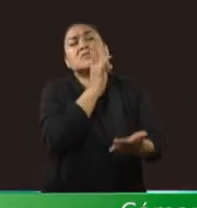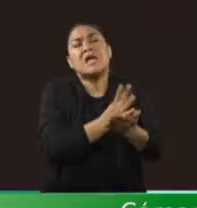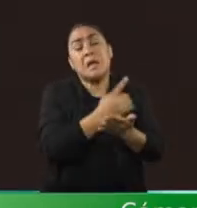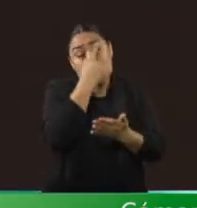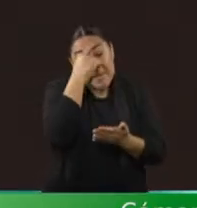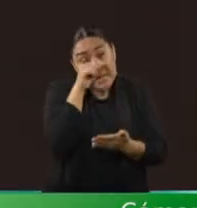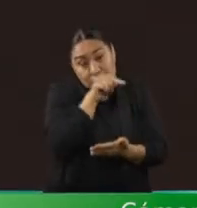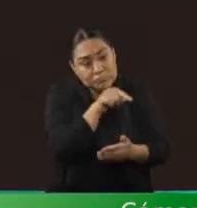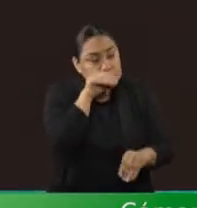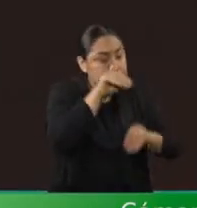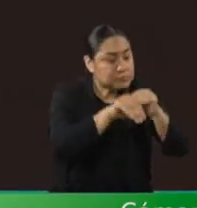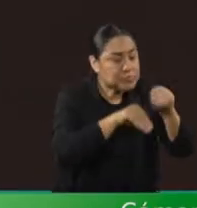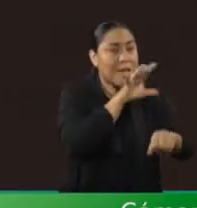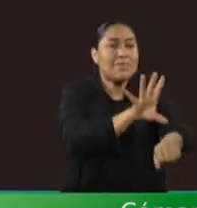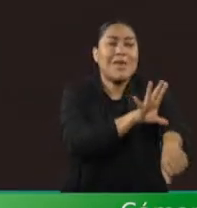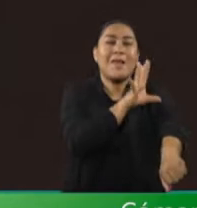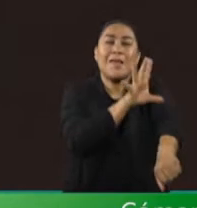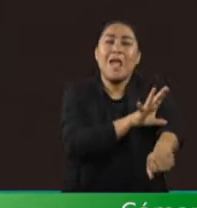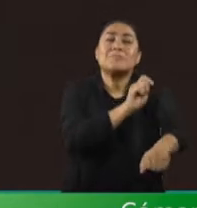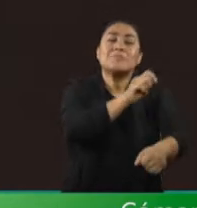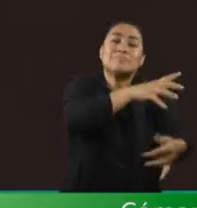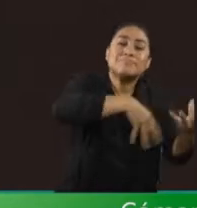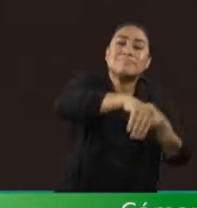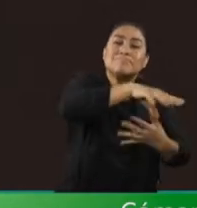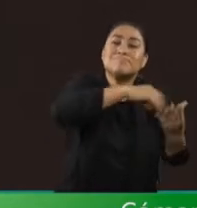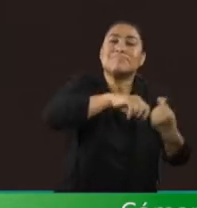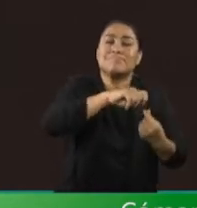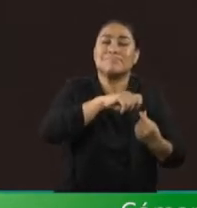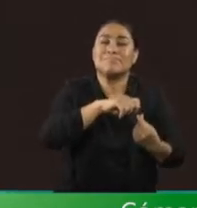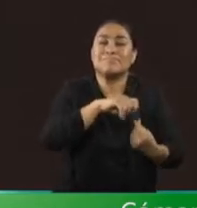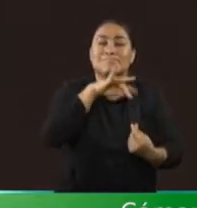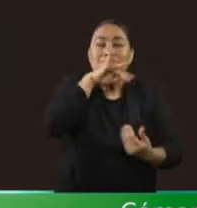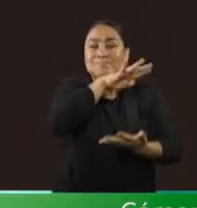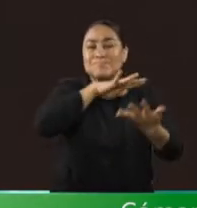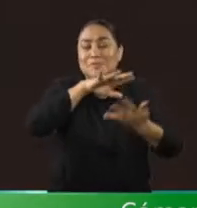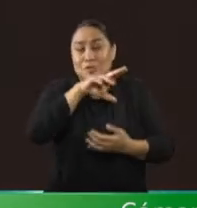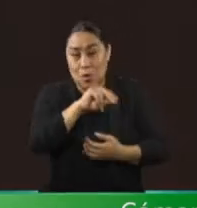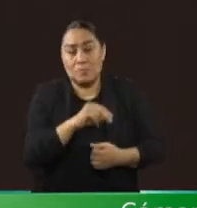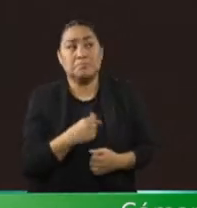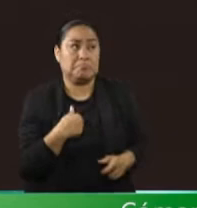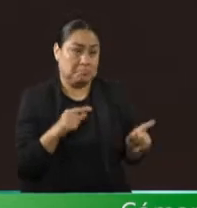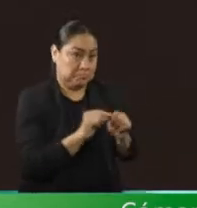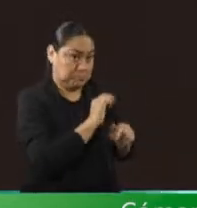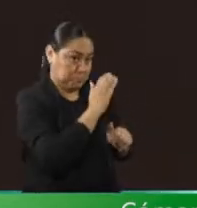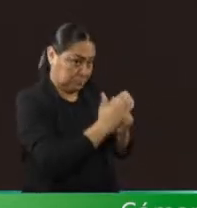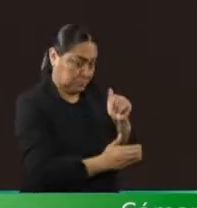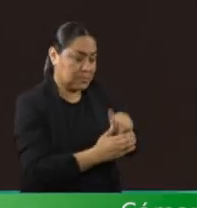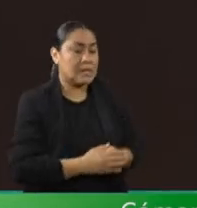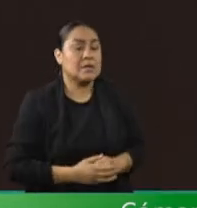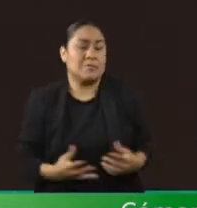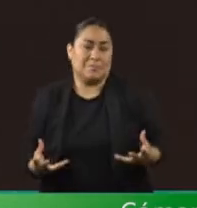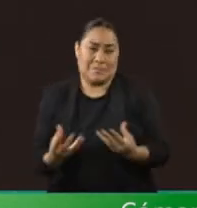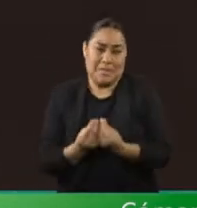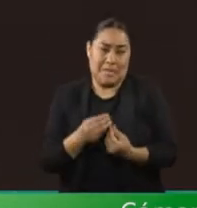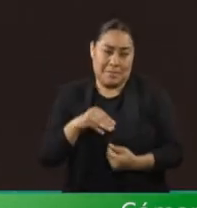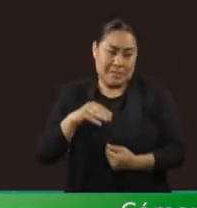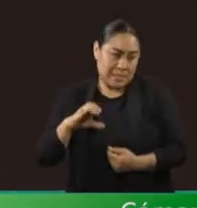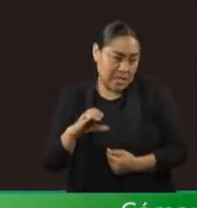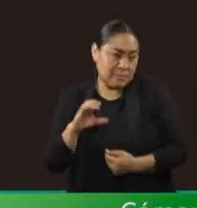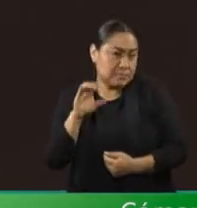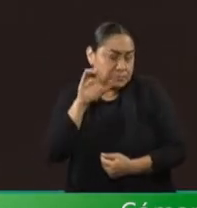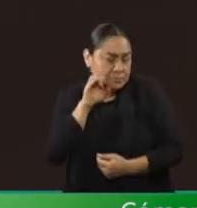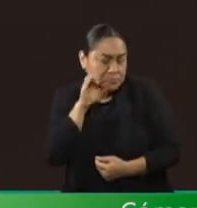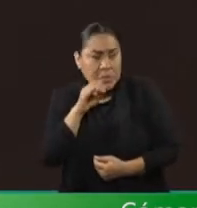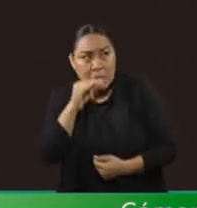energías limpias. Concluyo entonces, presidenta, señalando que el Movimiento Ciudadano efectivamente